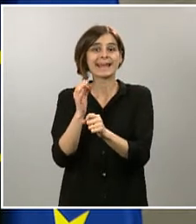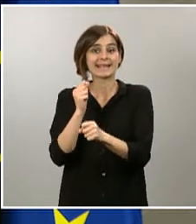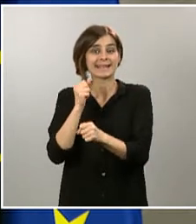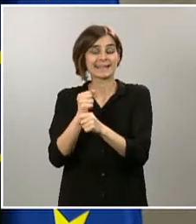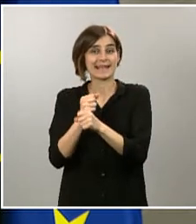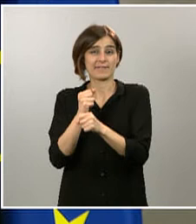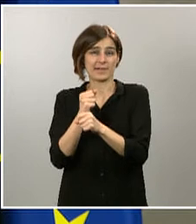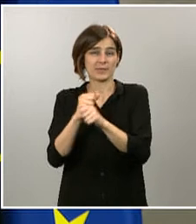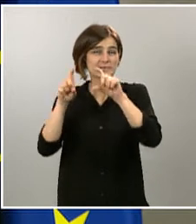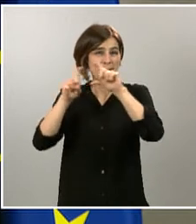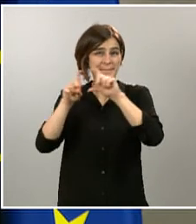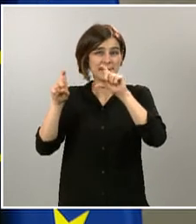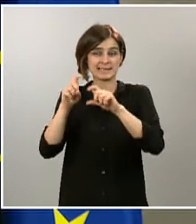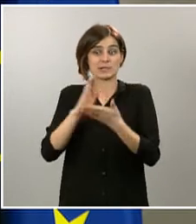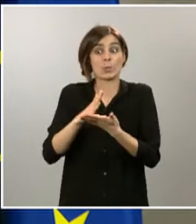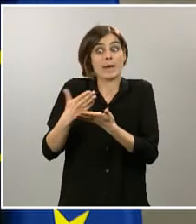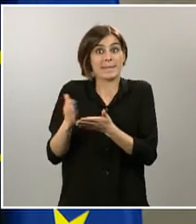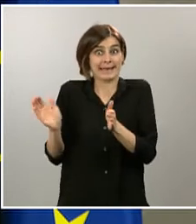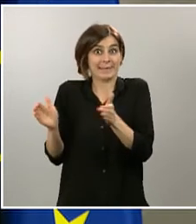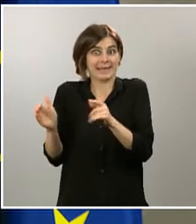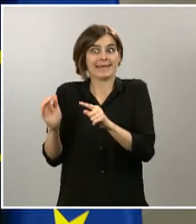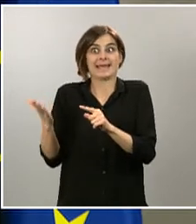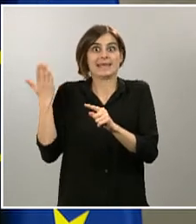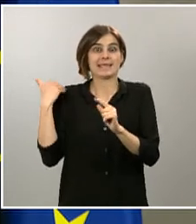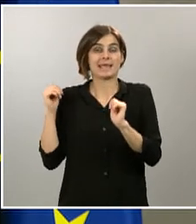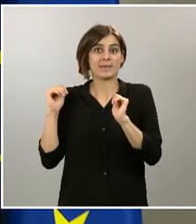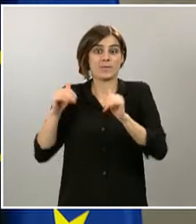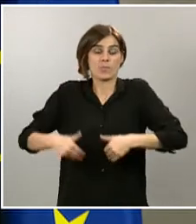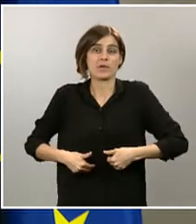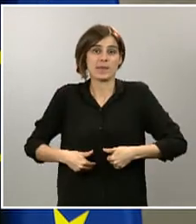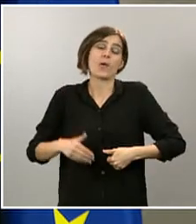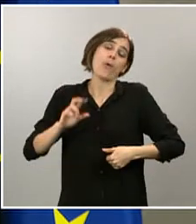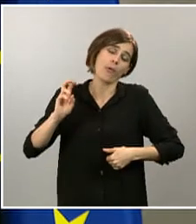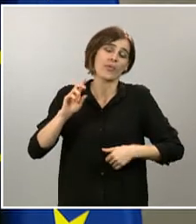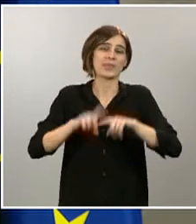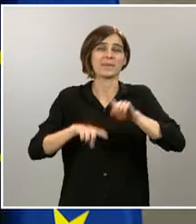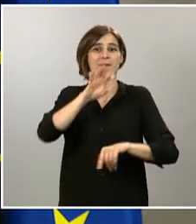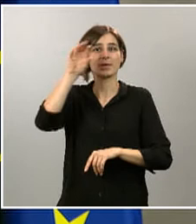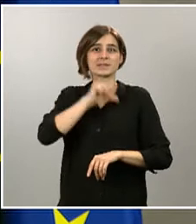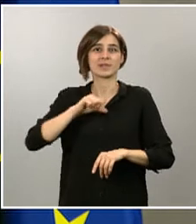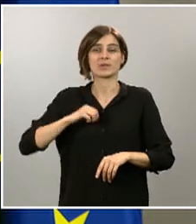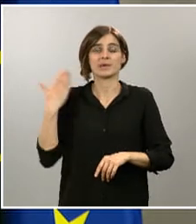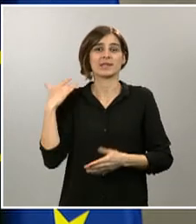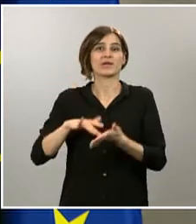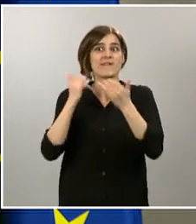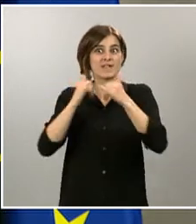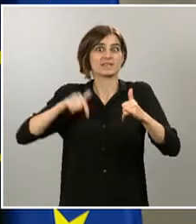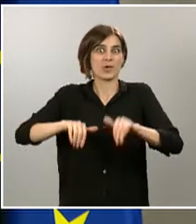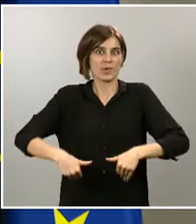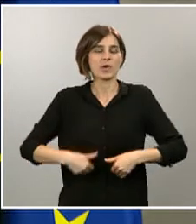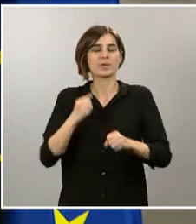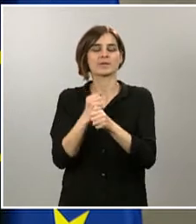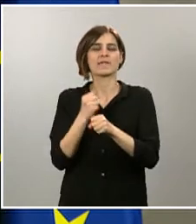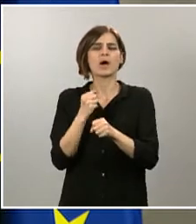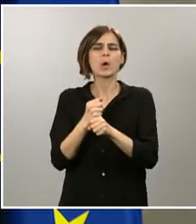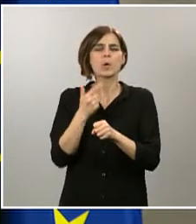producido esta mañana en aquellas comunidades autónomas que ayer disfrutaban de un día festivo. Lo ha dicho la ministra portavoz, se ha producido con toda